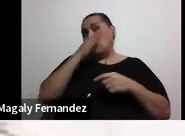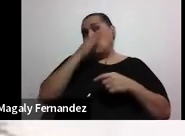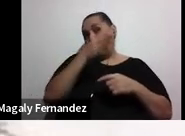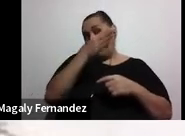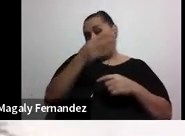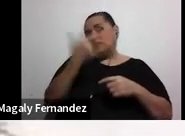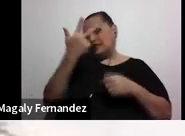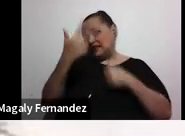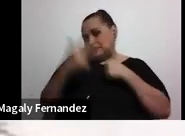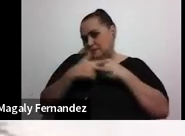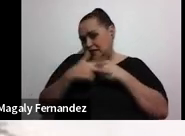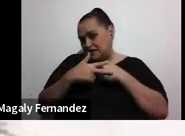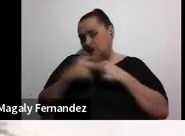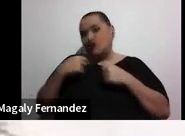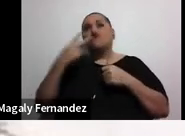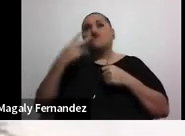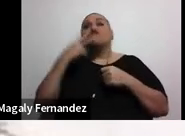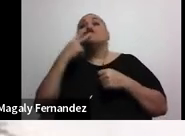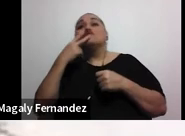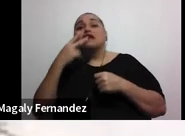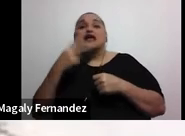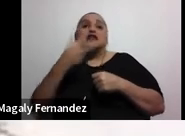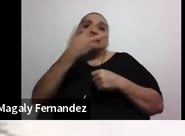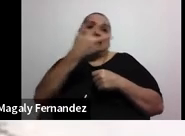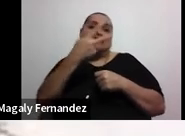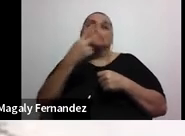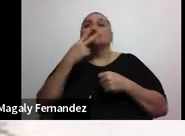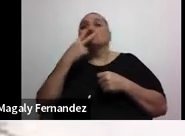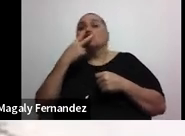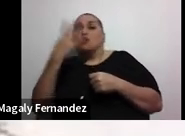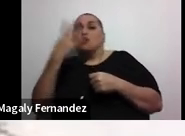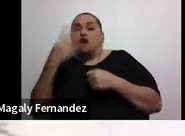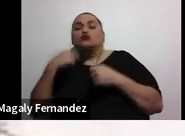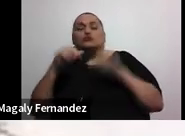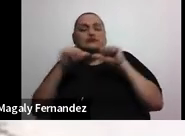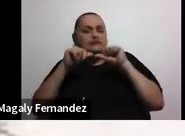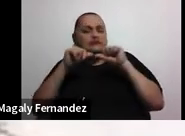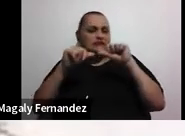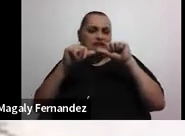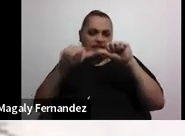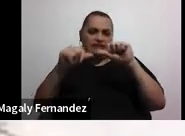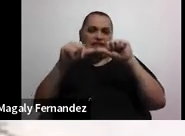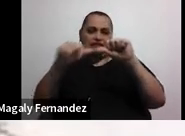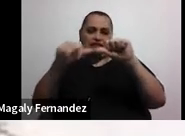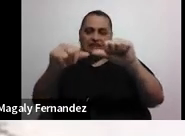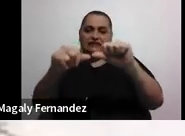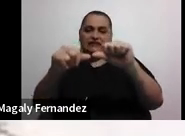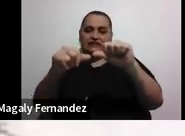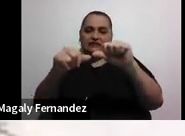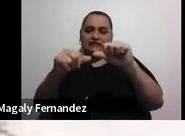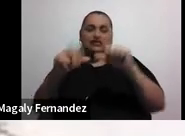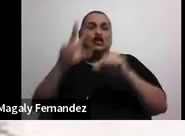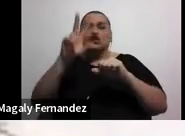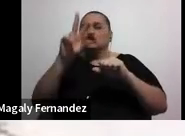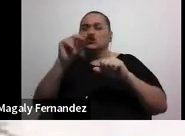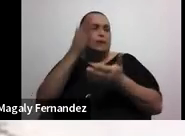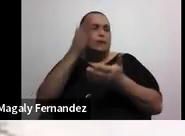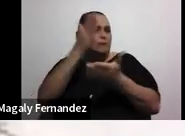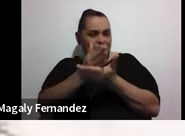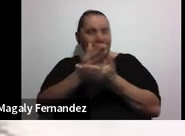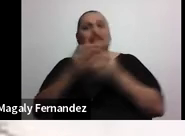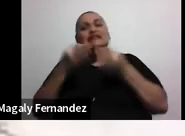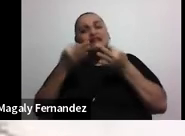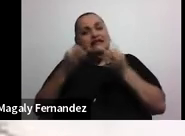semana fumé cuatro no importa sigue sigue sigue no no no lo dejes sigue intentando